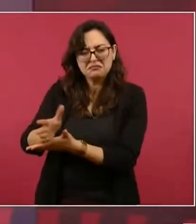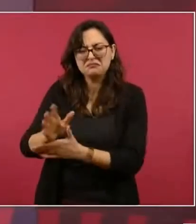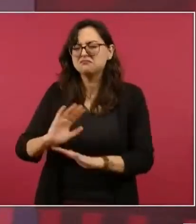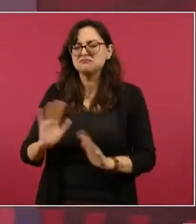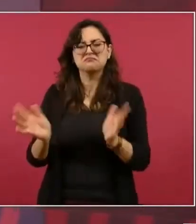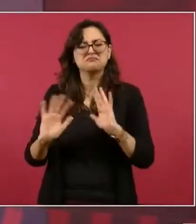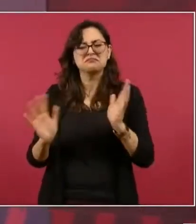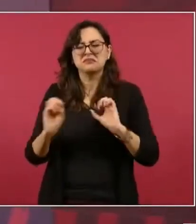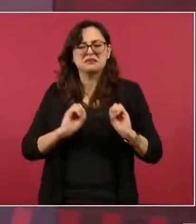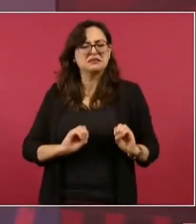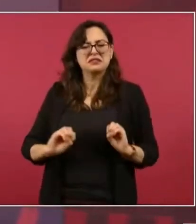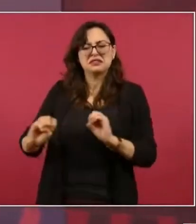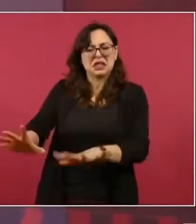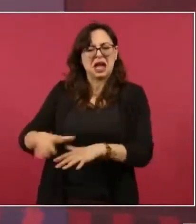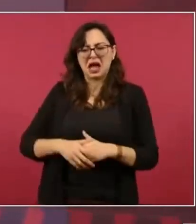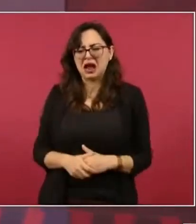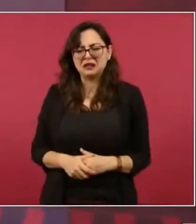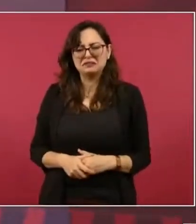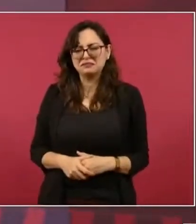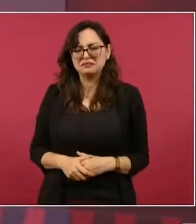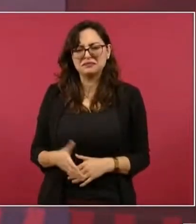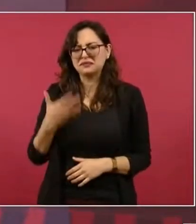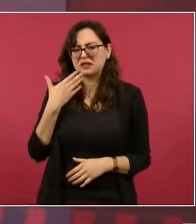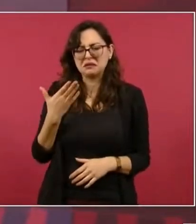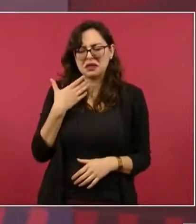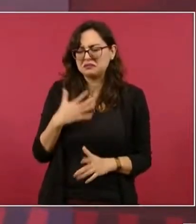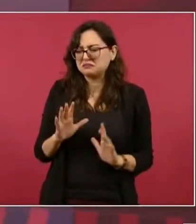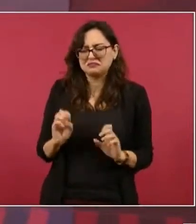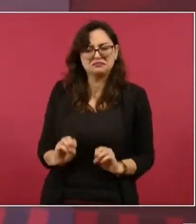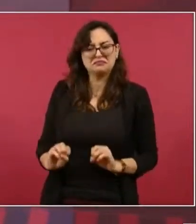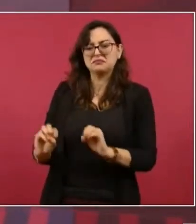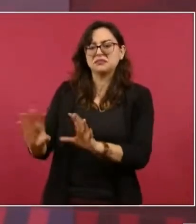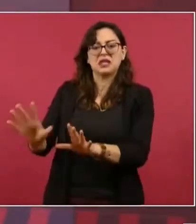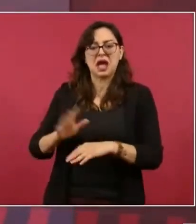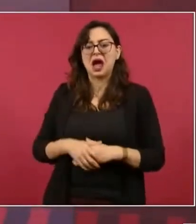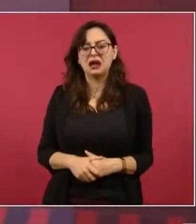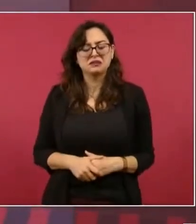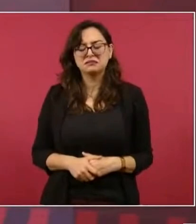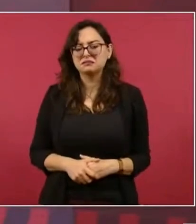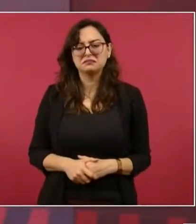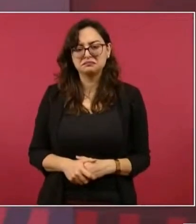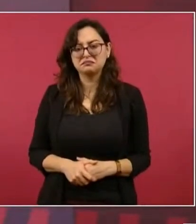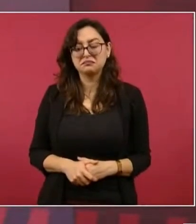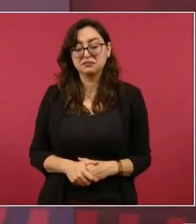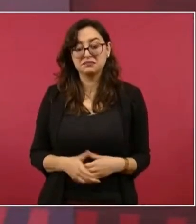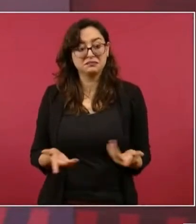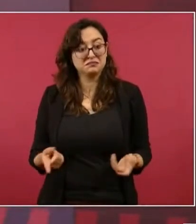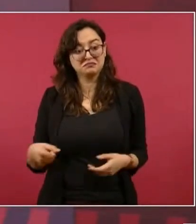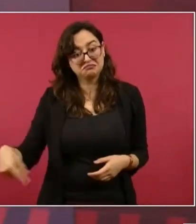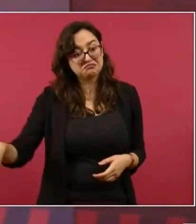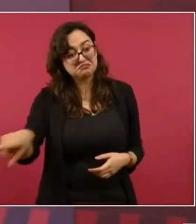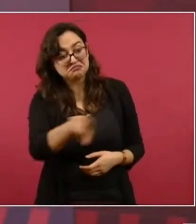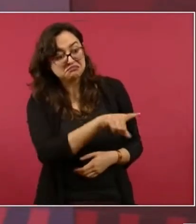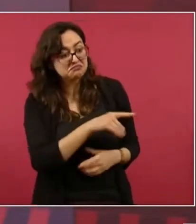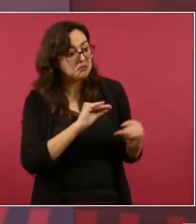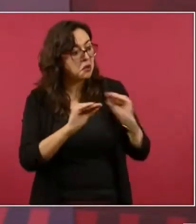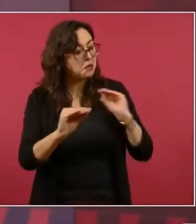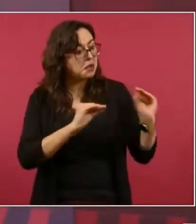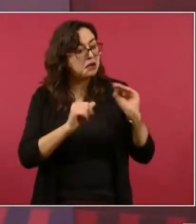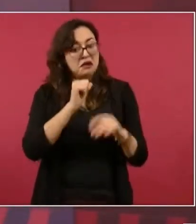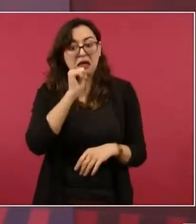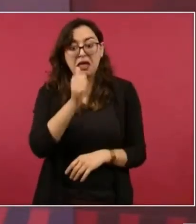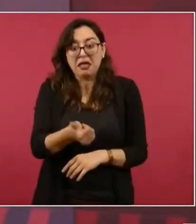la reforma al poder judicial imagínense no